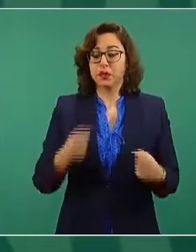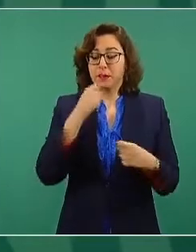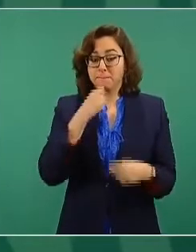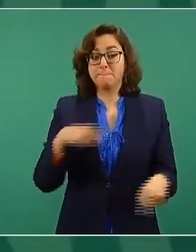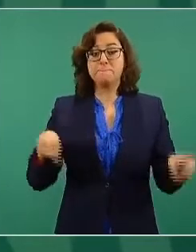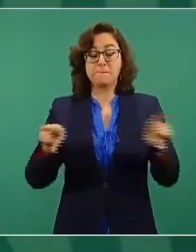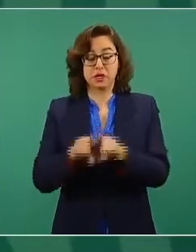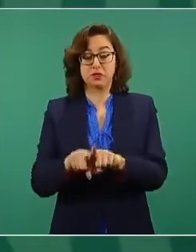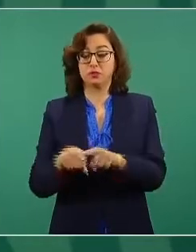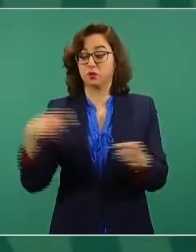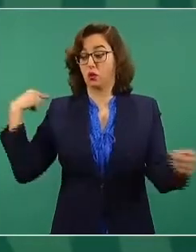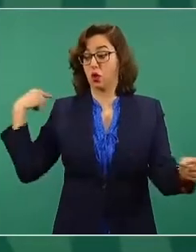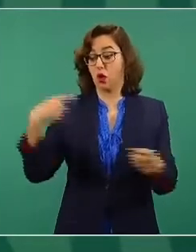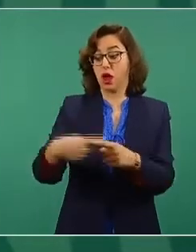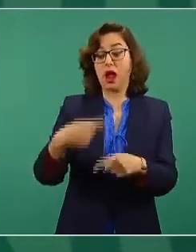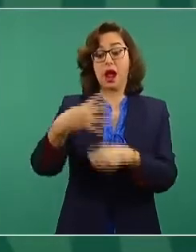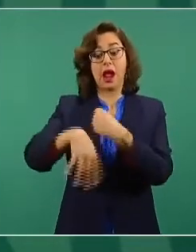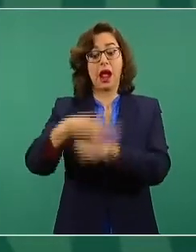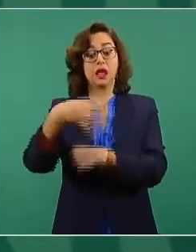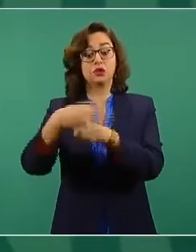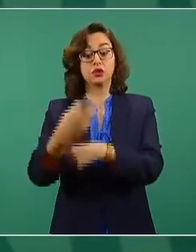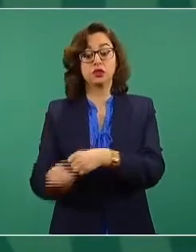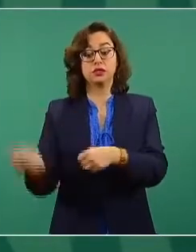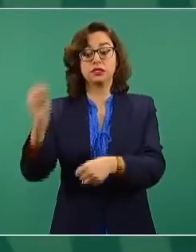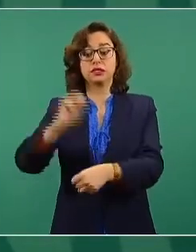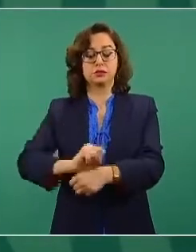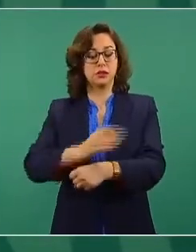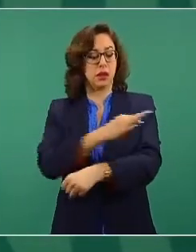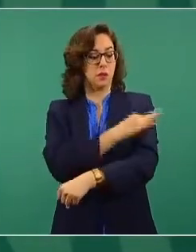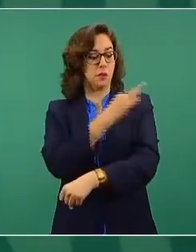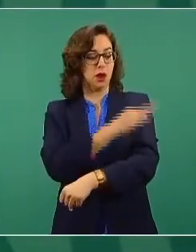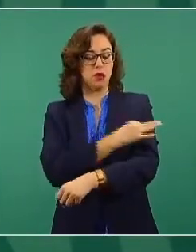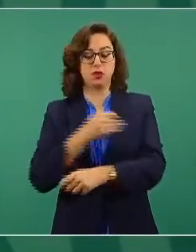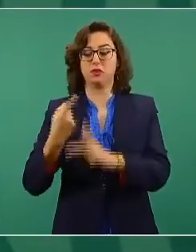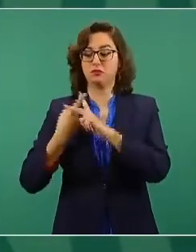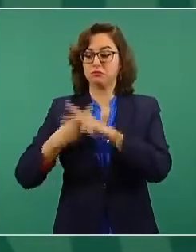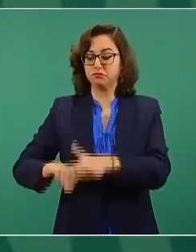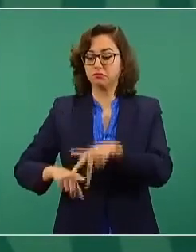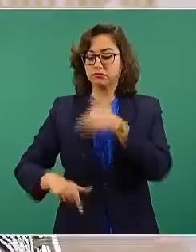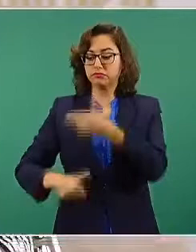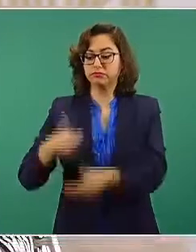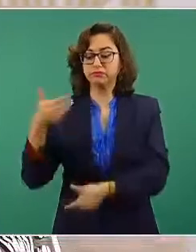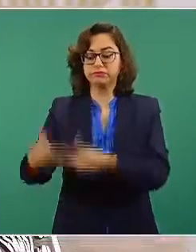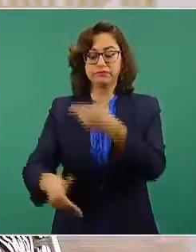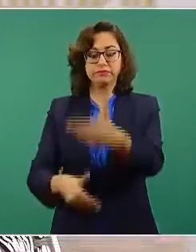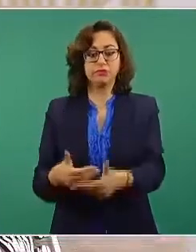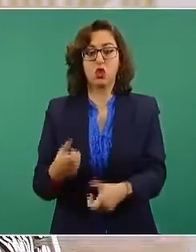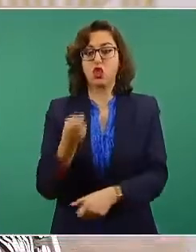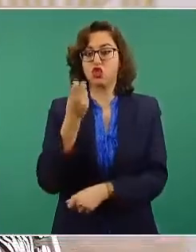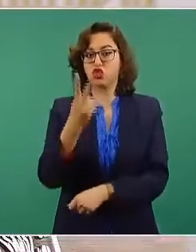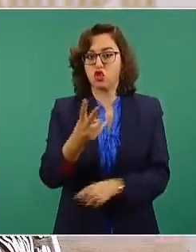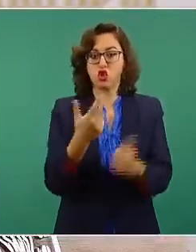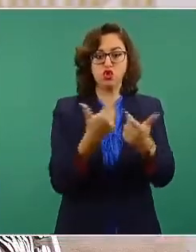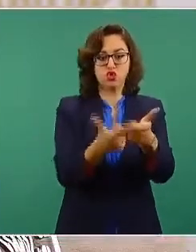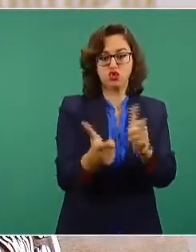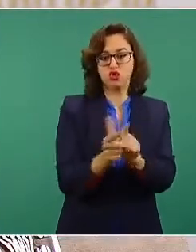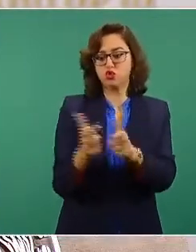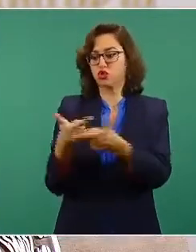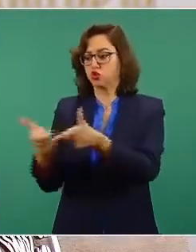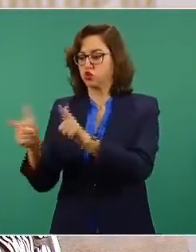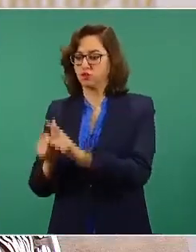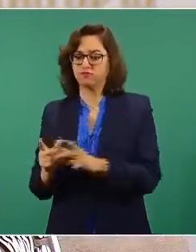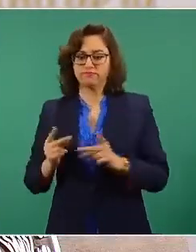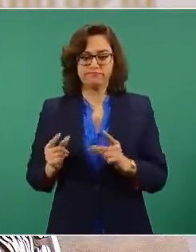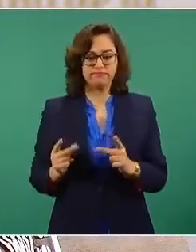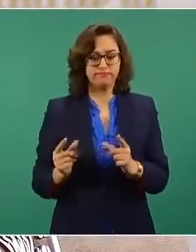primeros grupos prioritarios para la vacunación, el personal médico que ha estado y